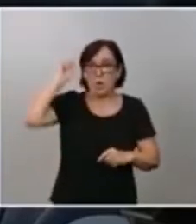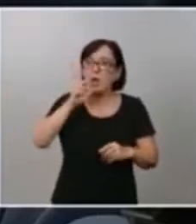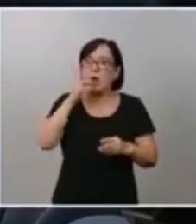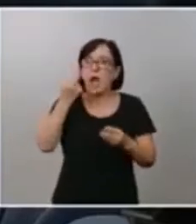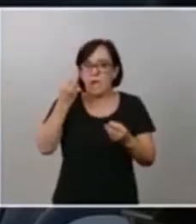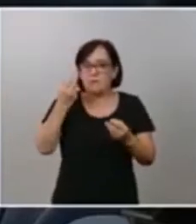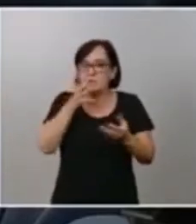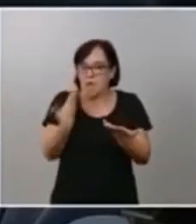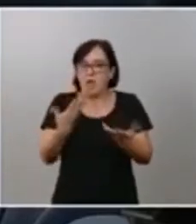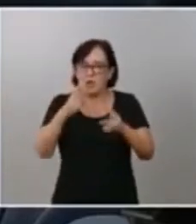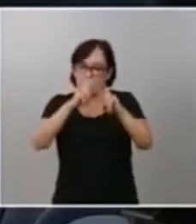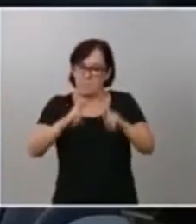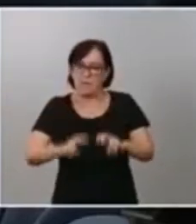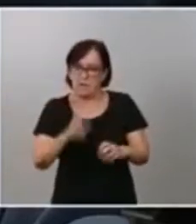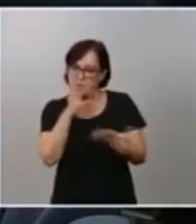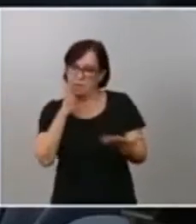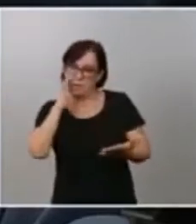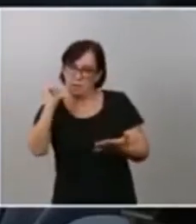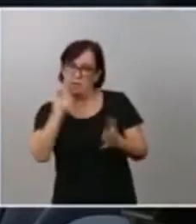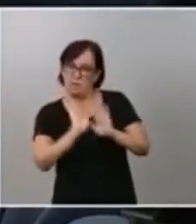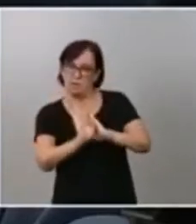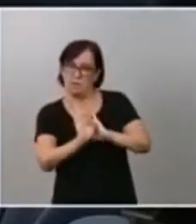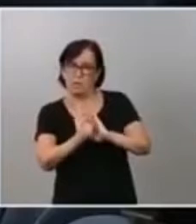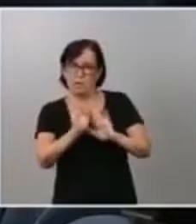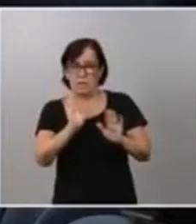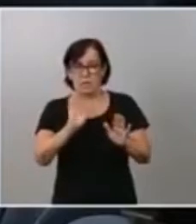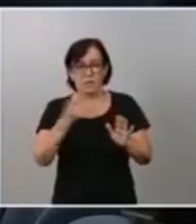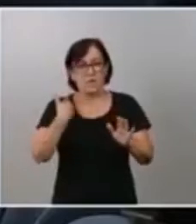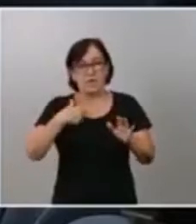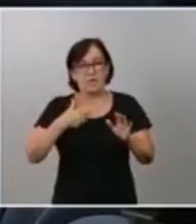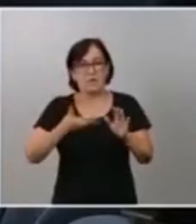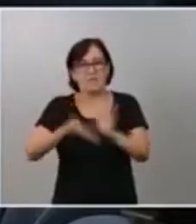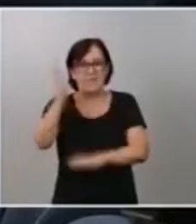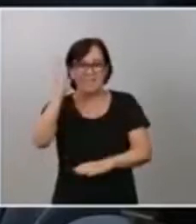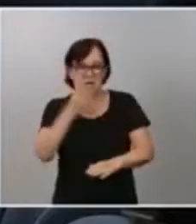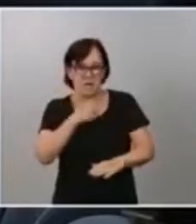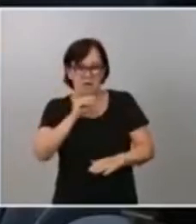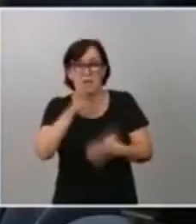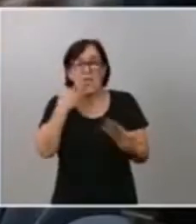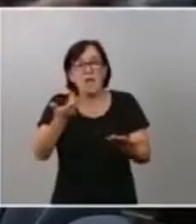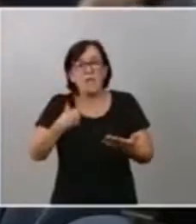salida de España. Y ya si nos podría confirmar que está efectivamente en Portugal. Gracias.